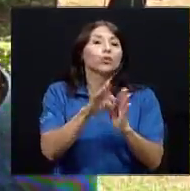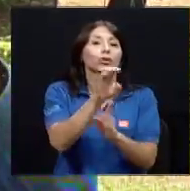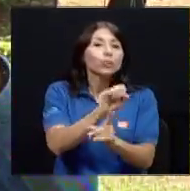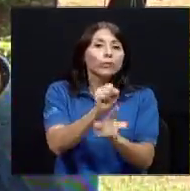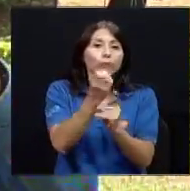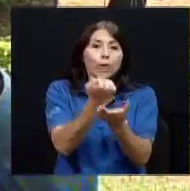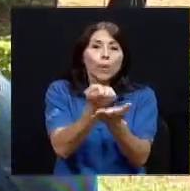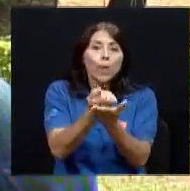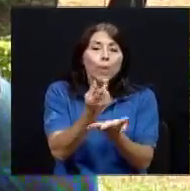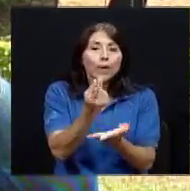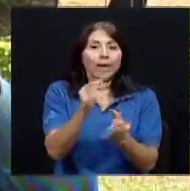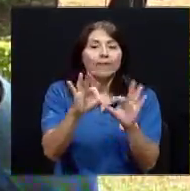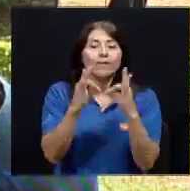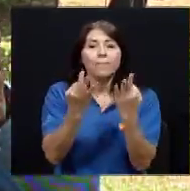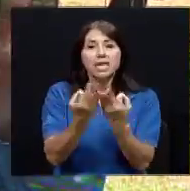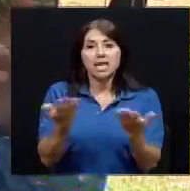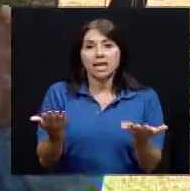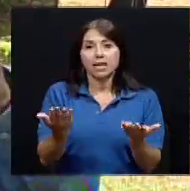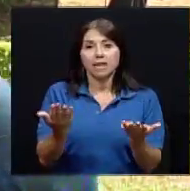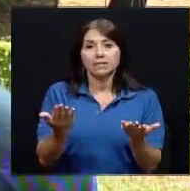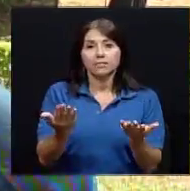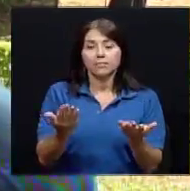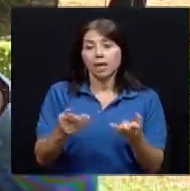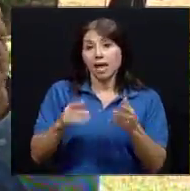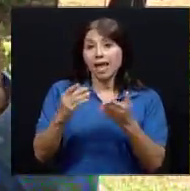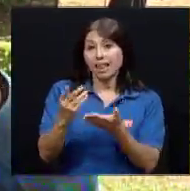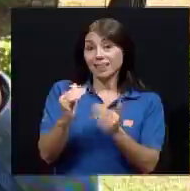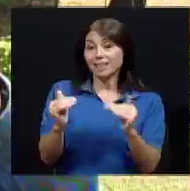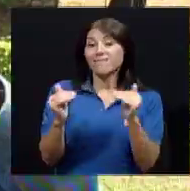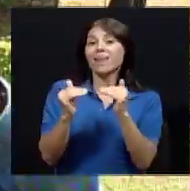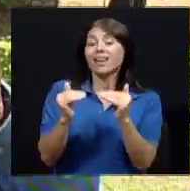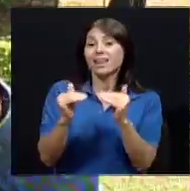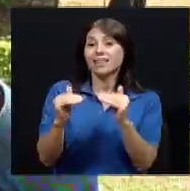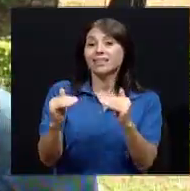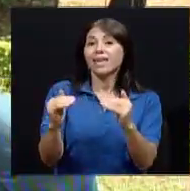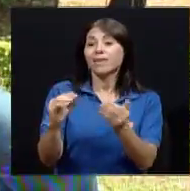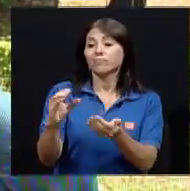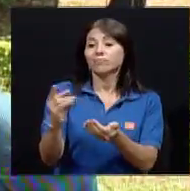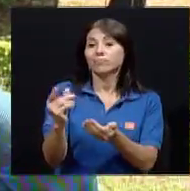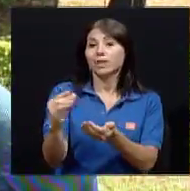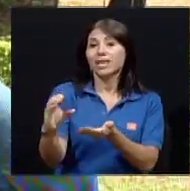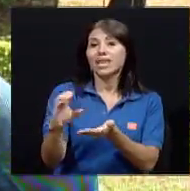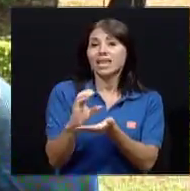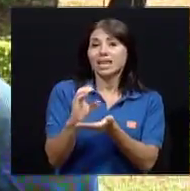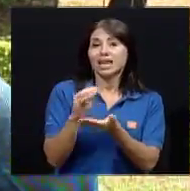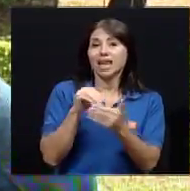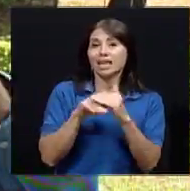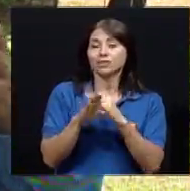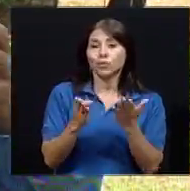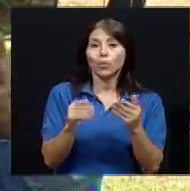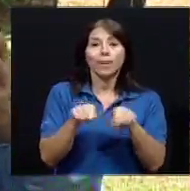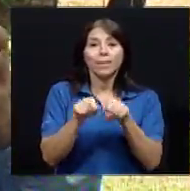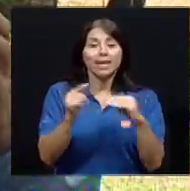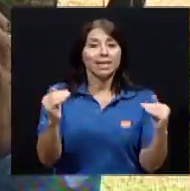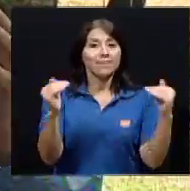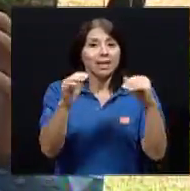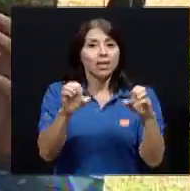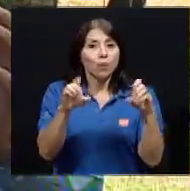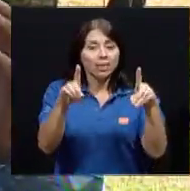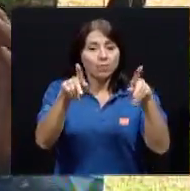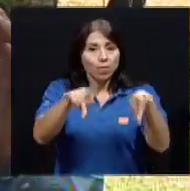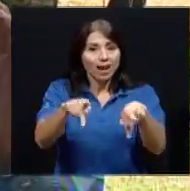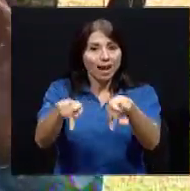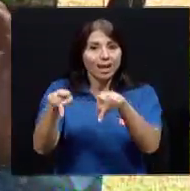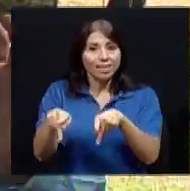de las familias, bueno, el nivel de ingreso que tiene que ver eso, el nivel educativo de la gente, etcétera, ¿verdad? O sea, son